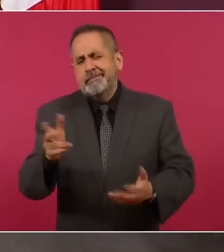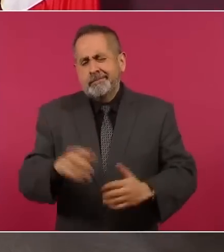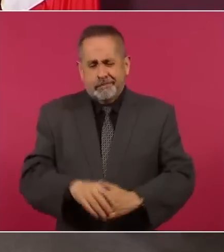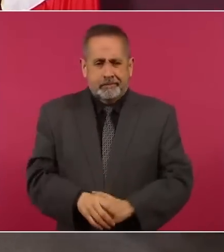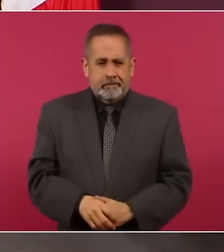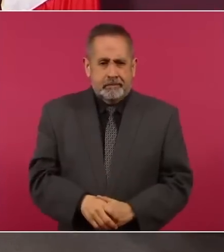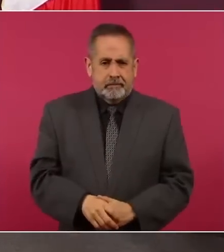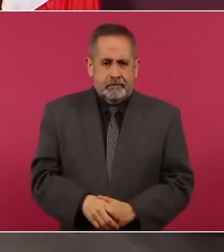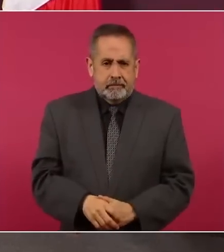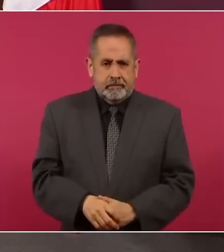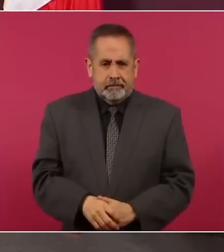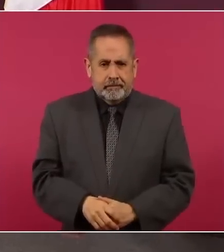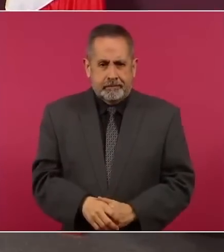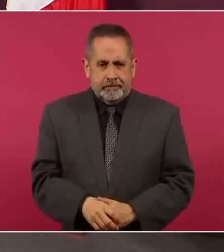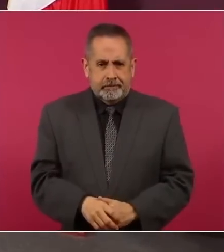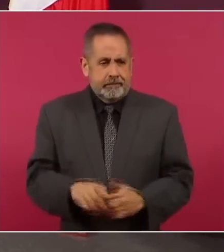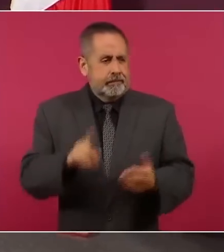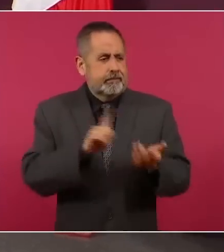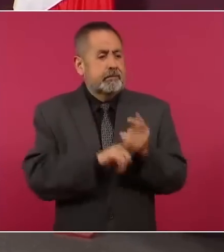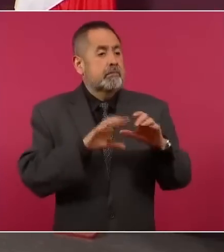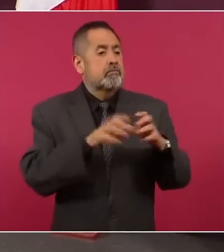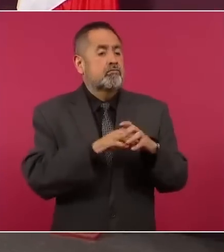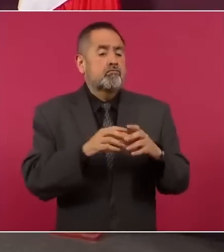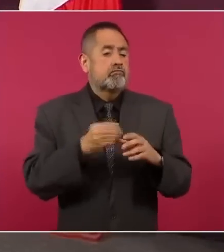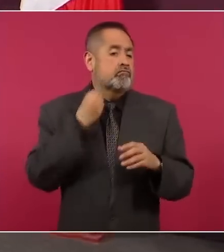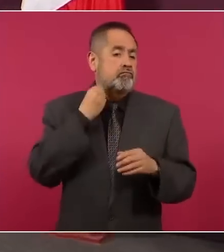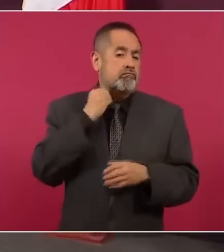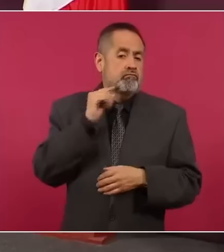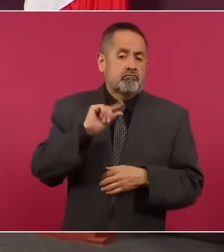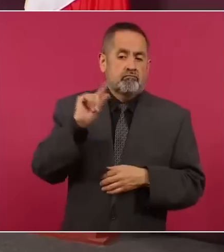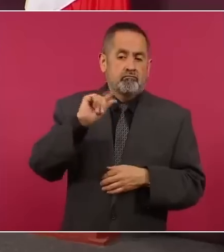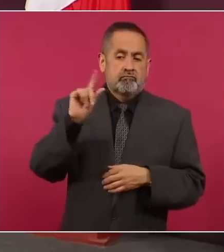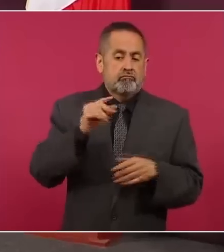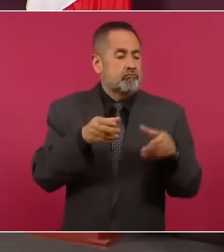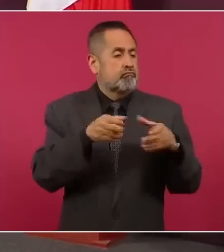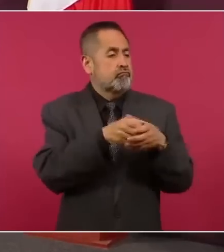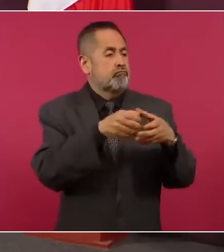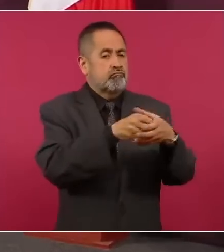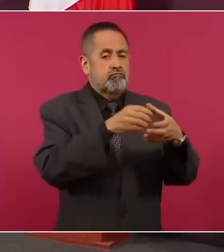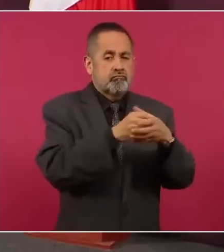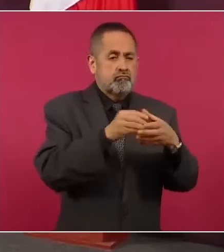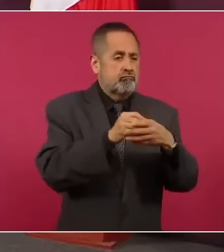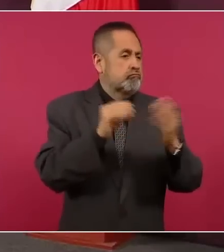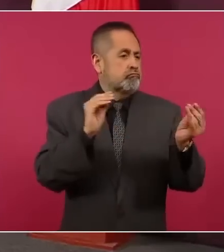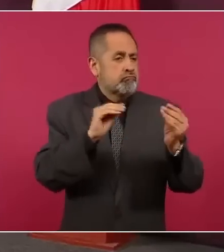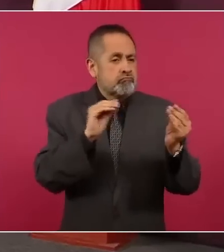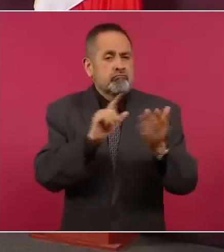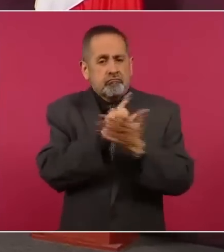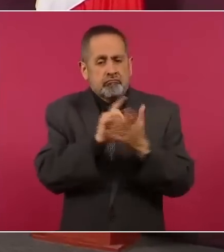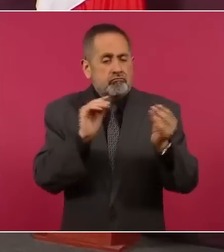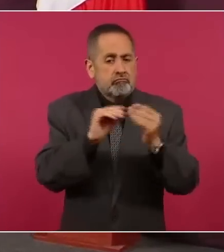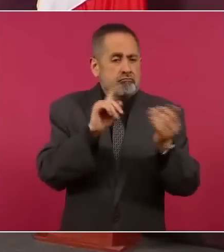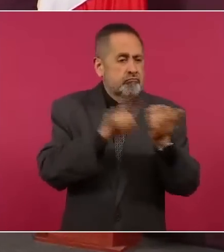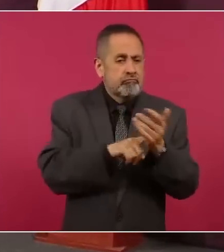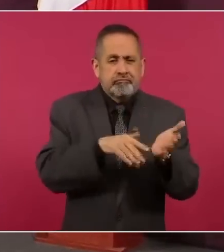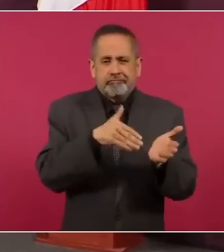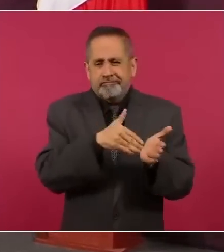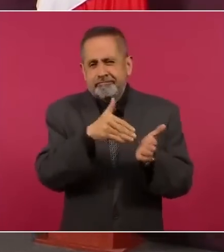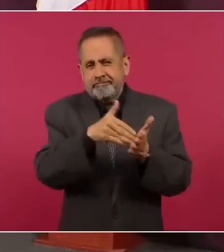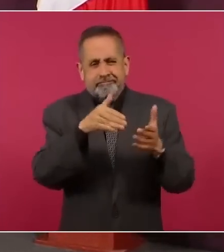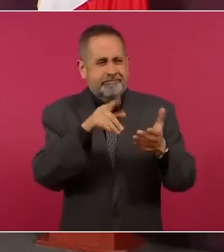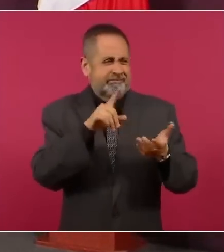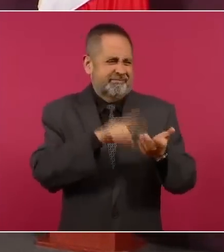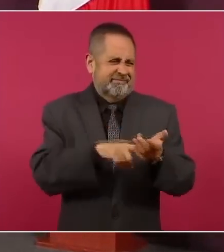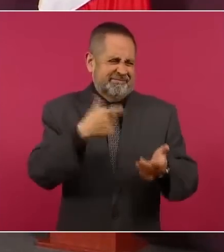Tiene que ver con los despachos de abogados en donde están los litigios de miles de millones de